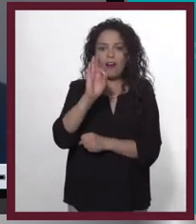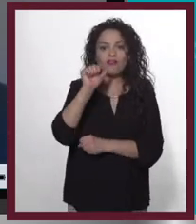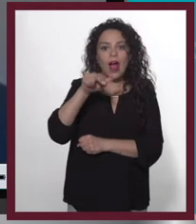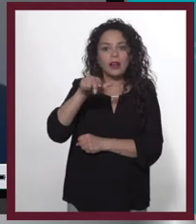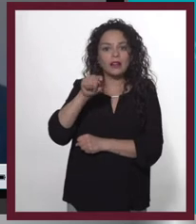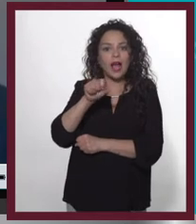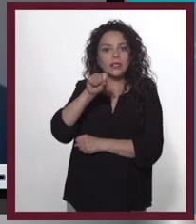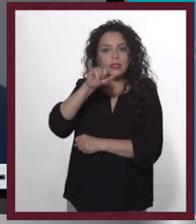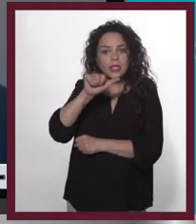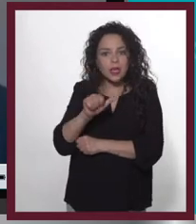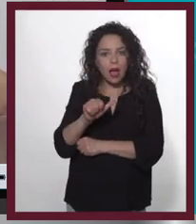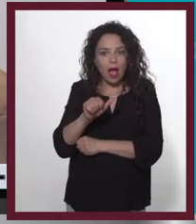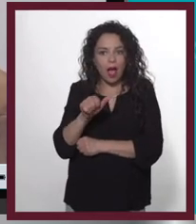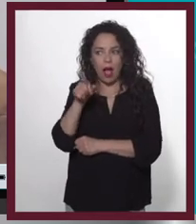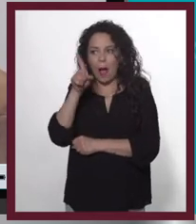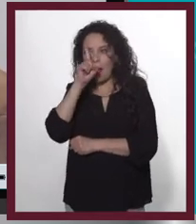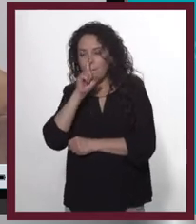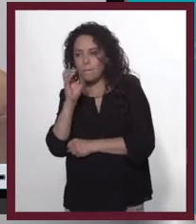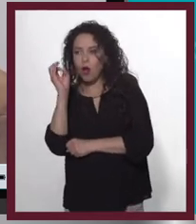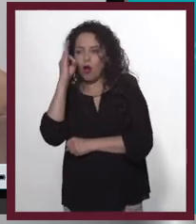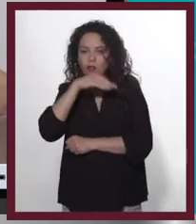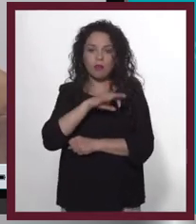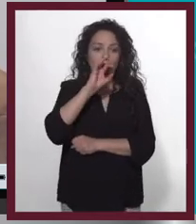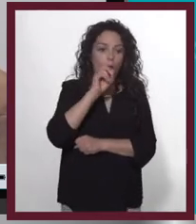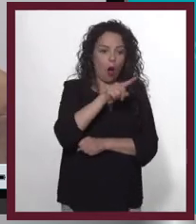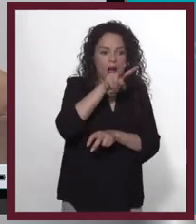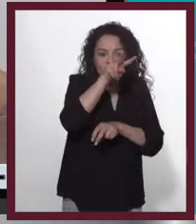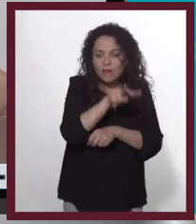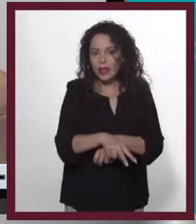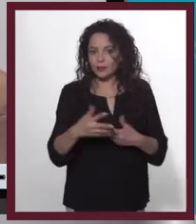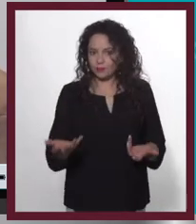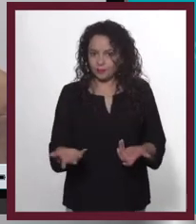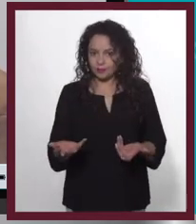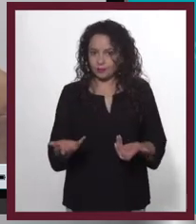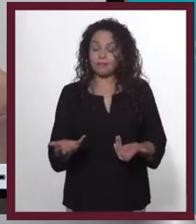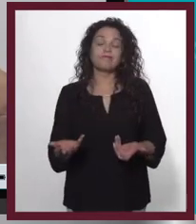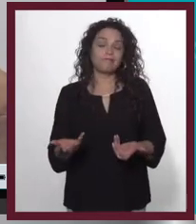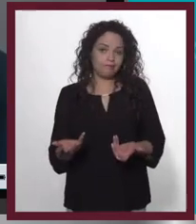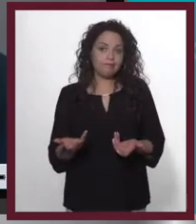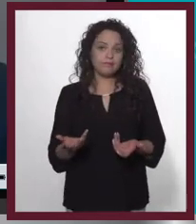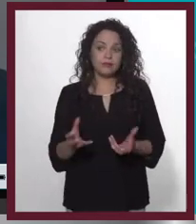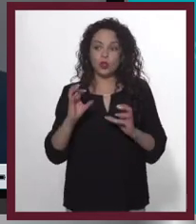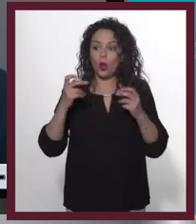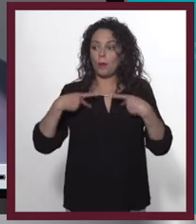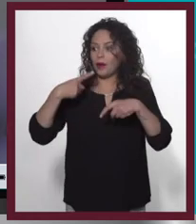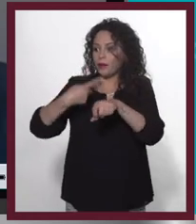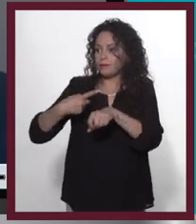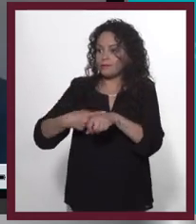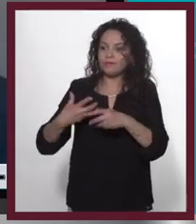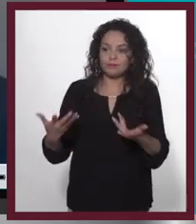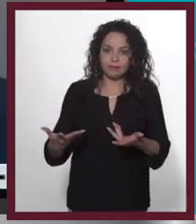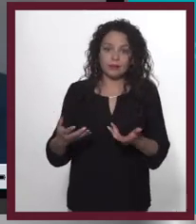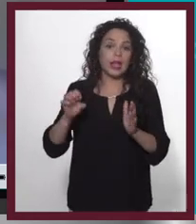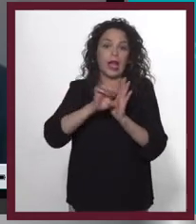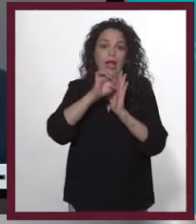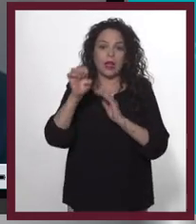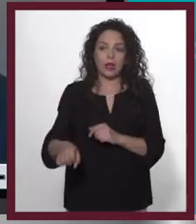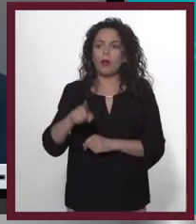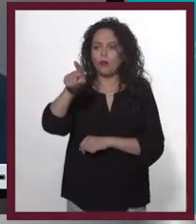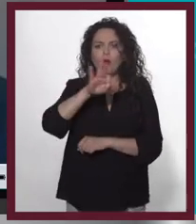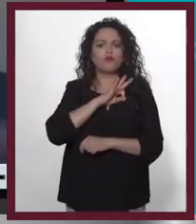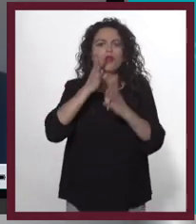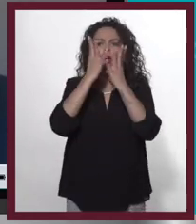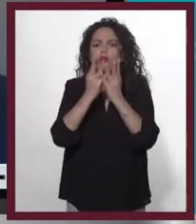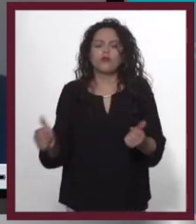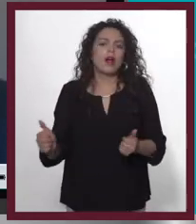fantasía y la realidad. Una persona enferma es muy susceptible a que le digan mira, esto va a resolverte la